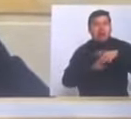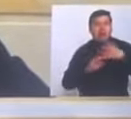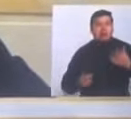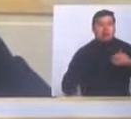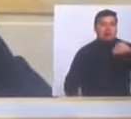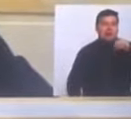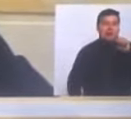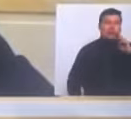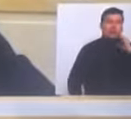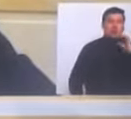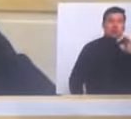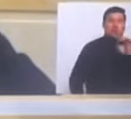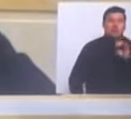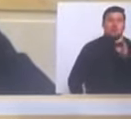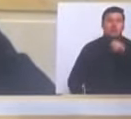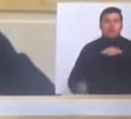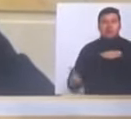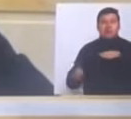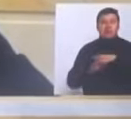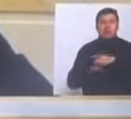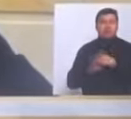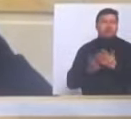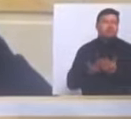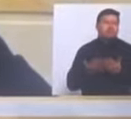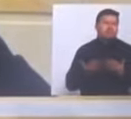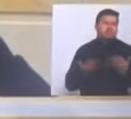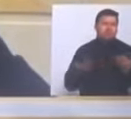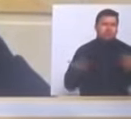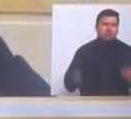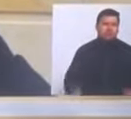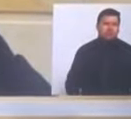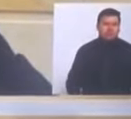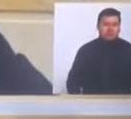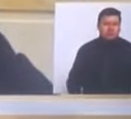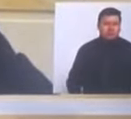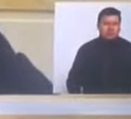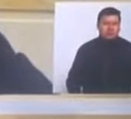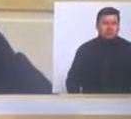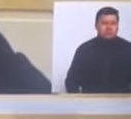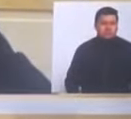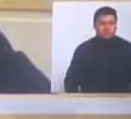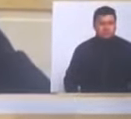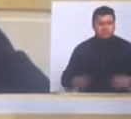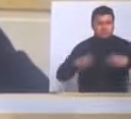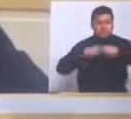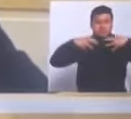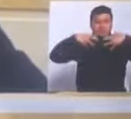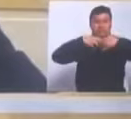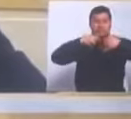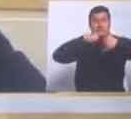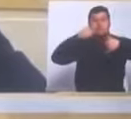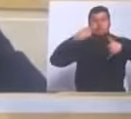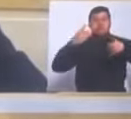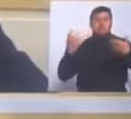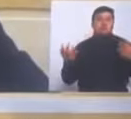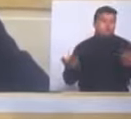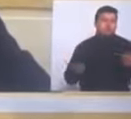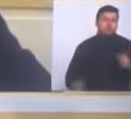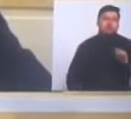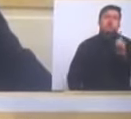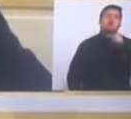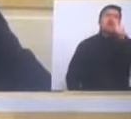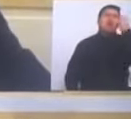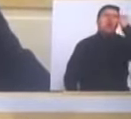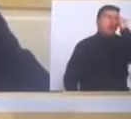bancos y afectaría a muchos en el mercado eléctrico colombiano. Por lo tanto, no